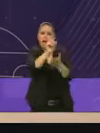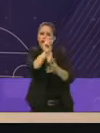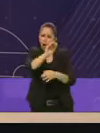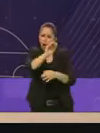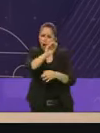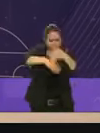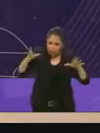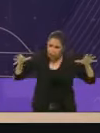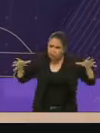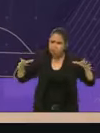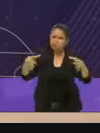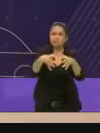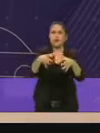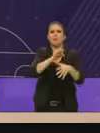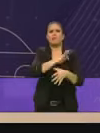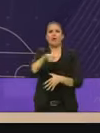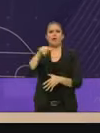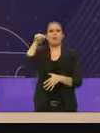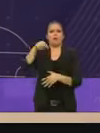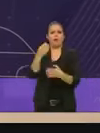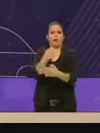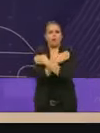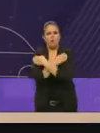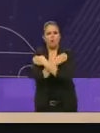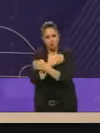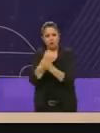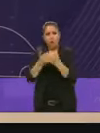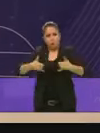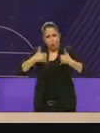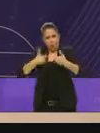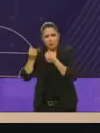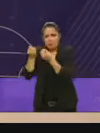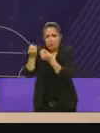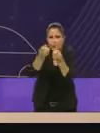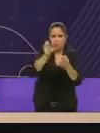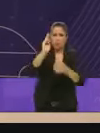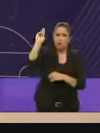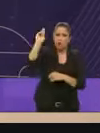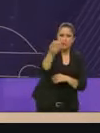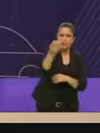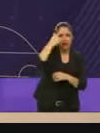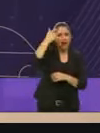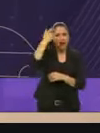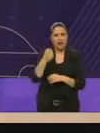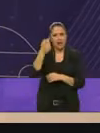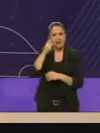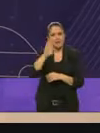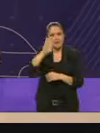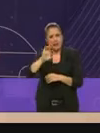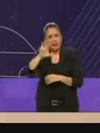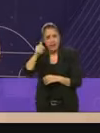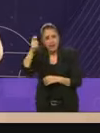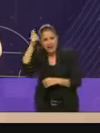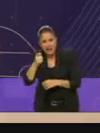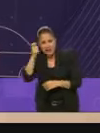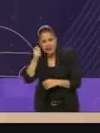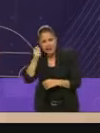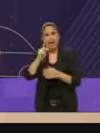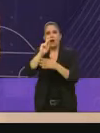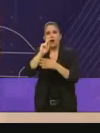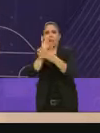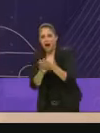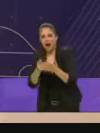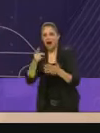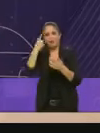a nuestros jóvenes. Les vamos a dar una beca a los universitarios de esta ciudad y también un gran programa de